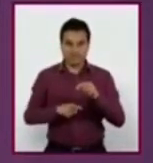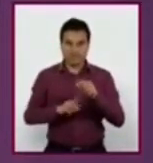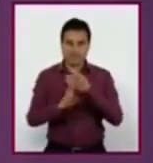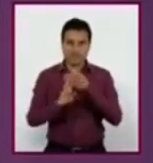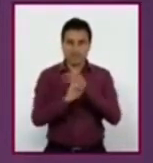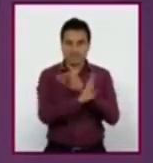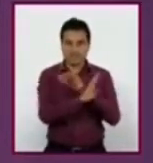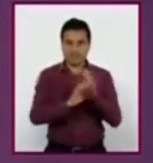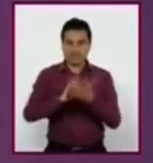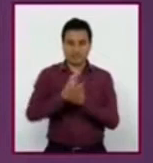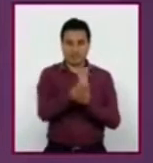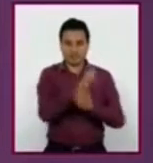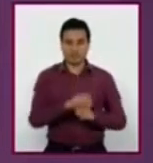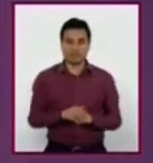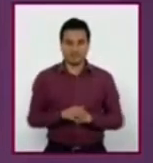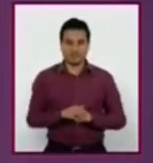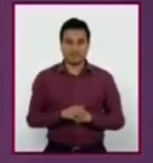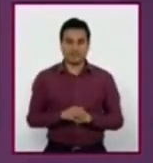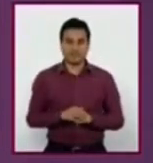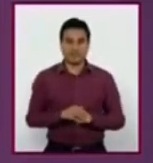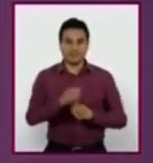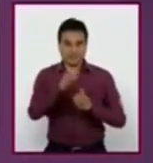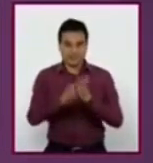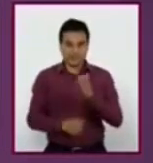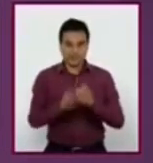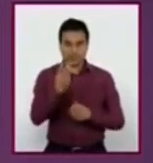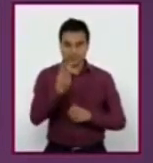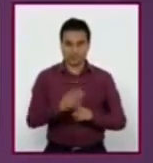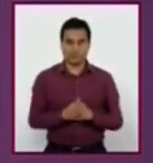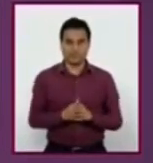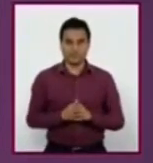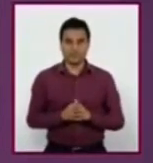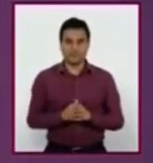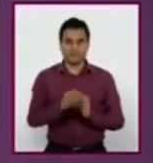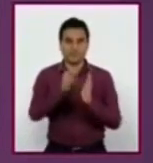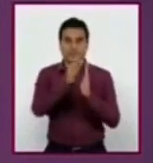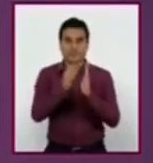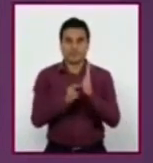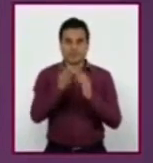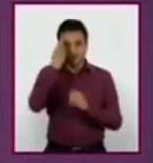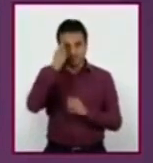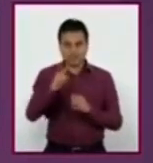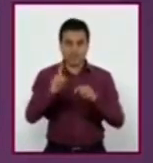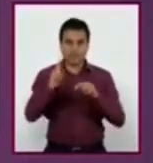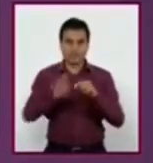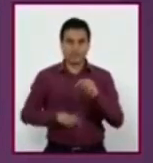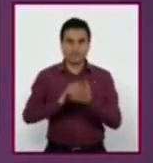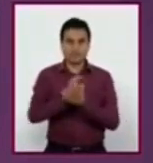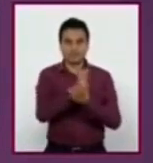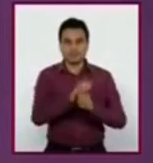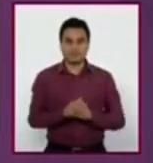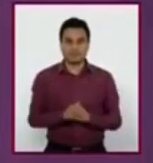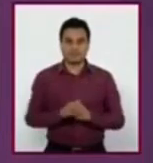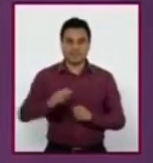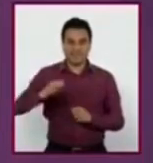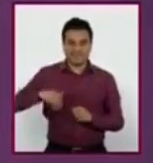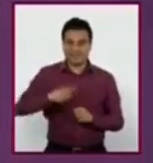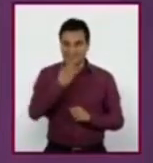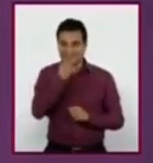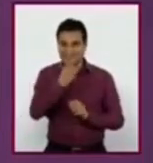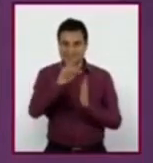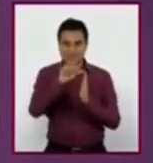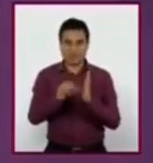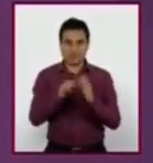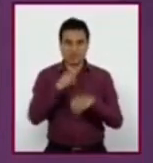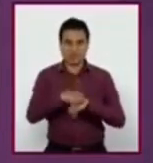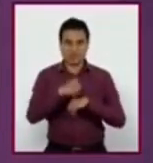Discriminación. Capítulo segundo. Medidas para prevenir la discriminación con base en lo establecido en el artículo